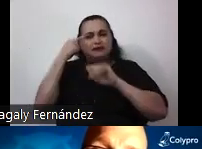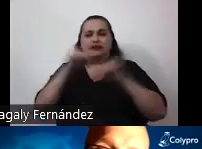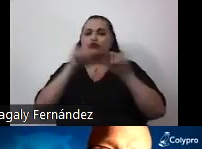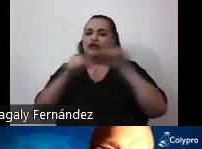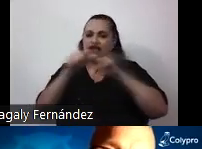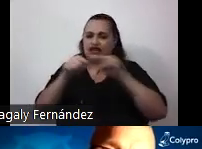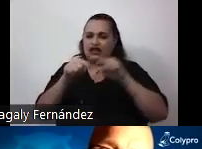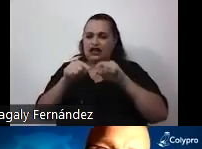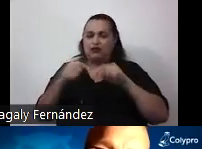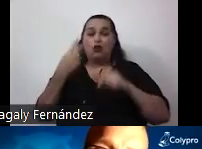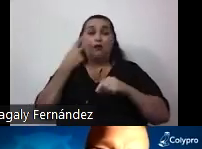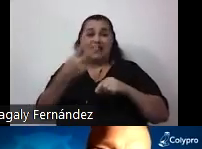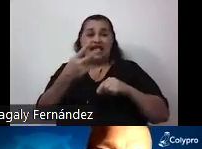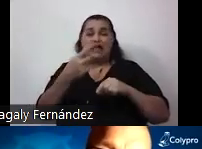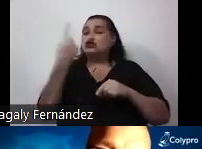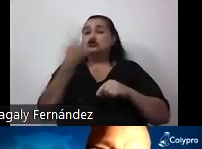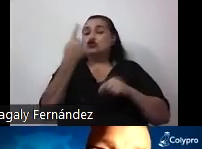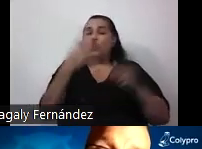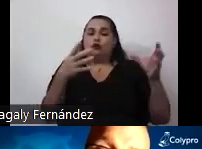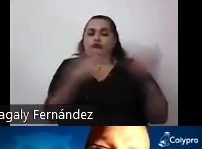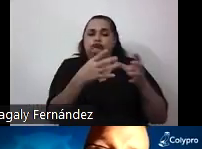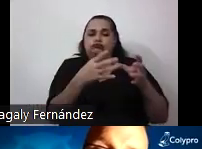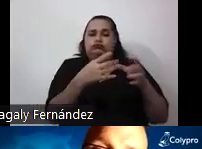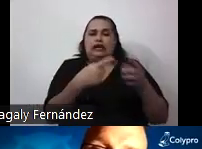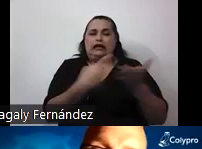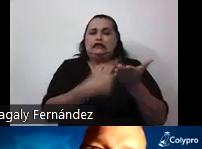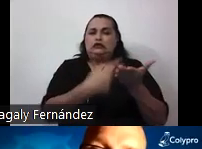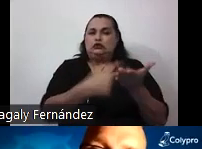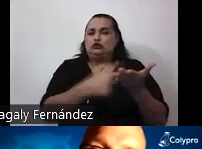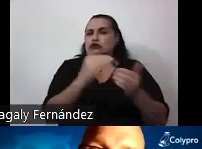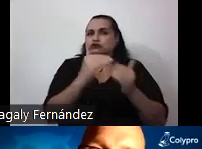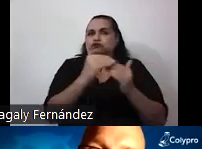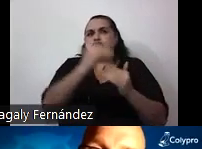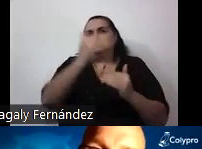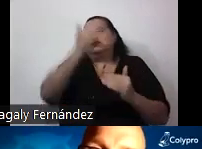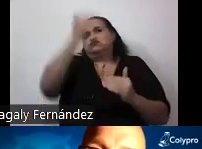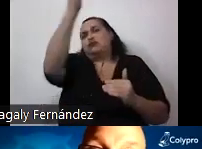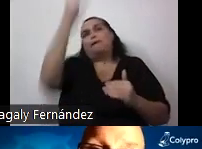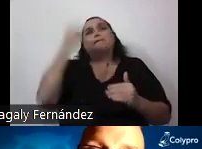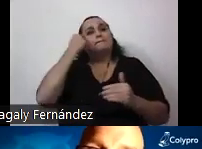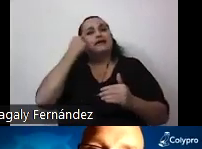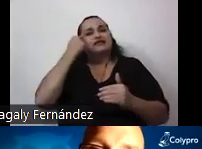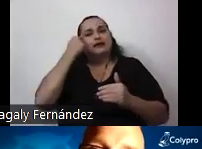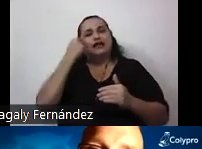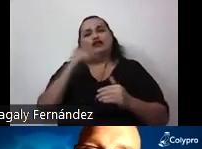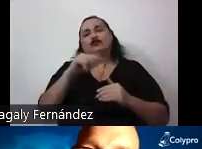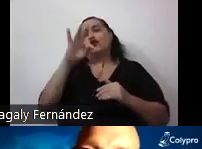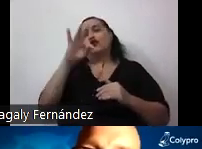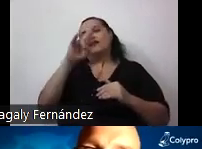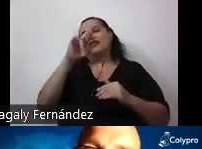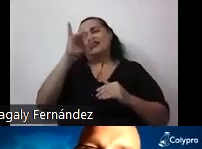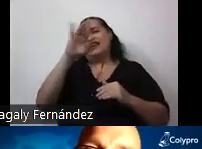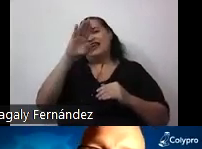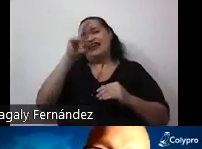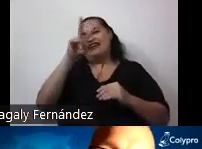polarizar las discusiones en exceso existe lo que se llama el pensamiento tribal que es la tendencia que